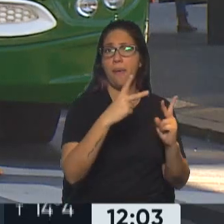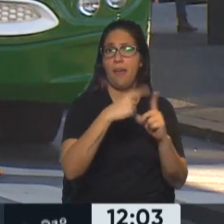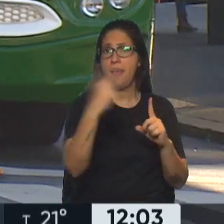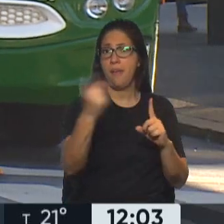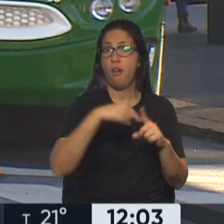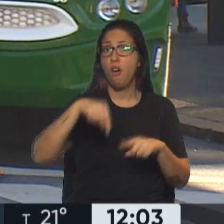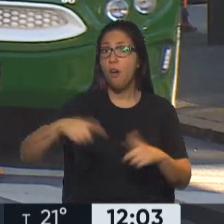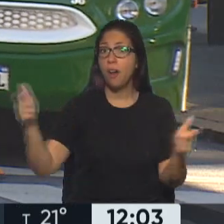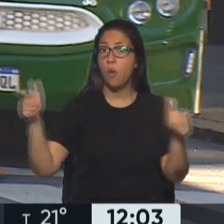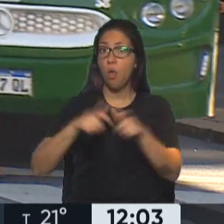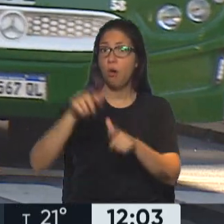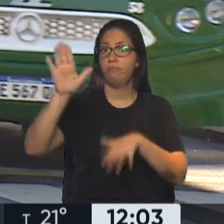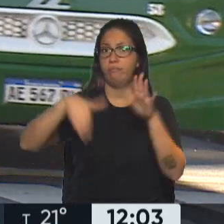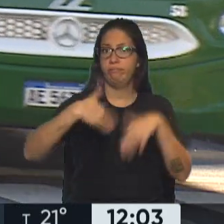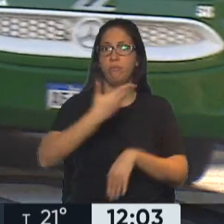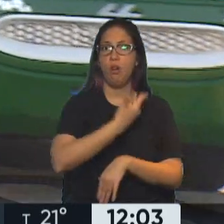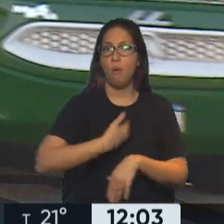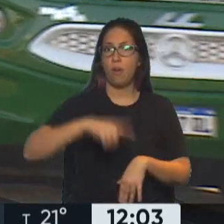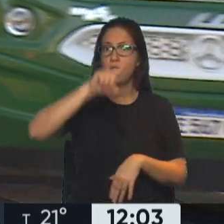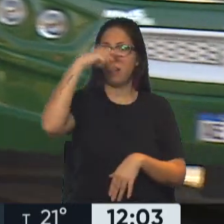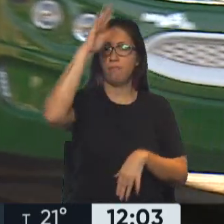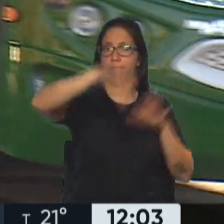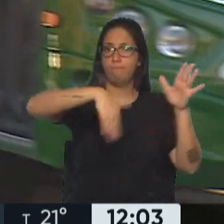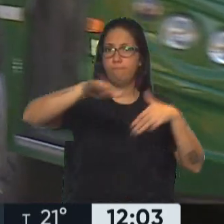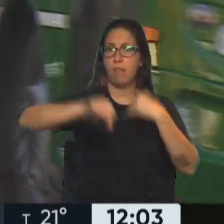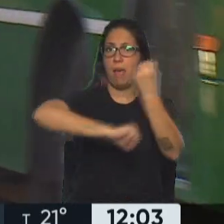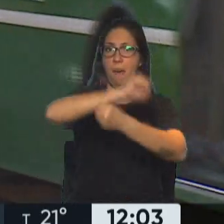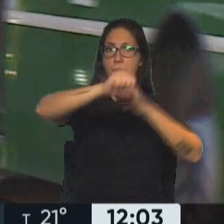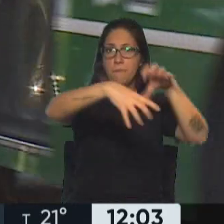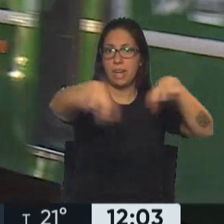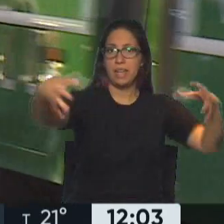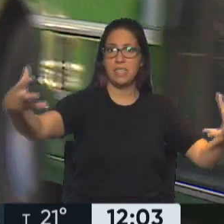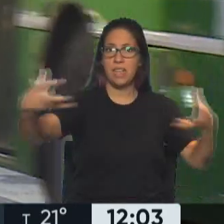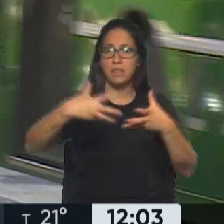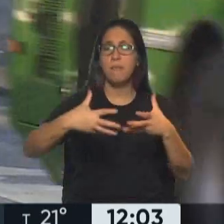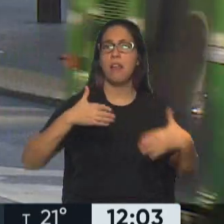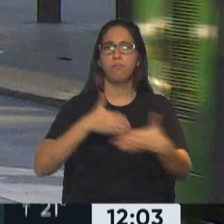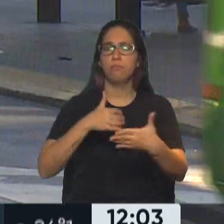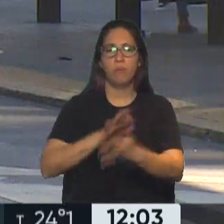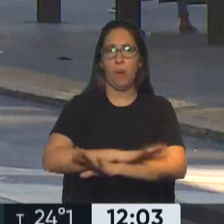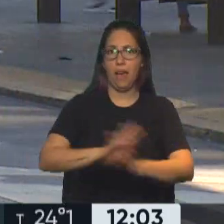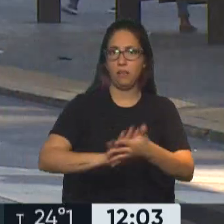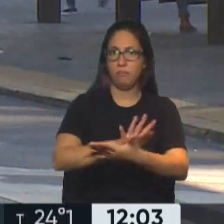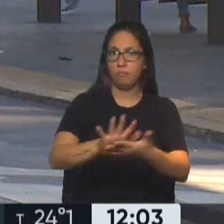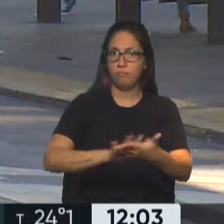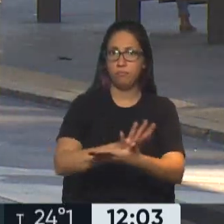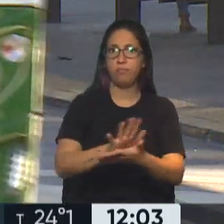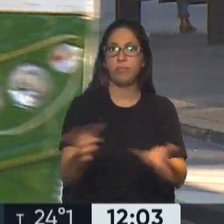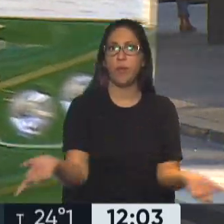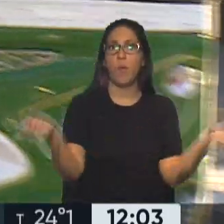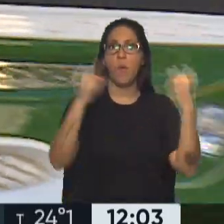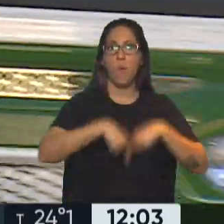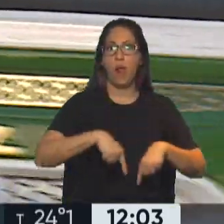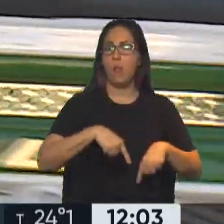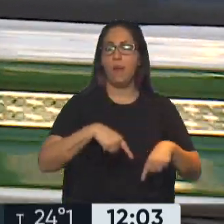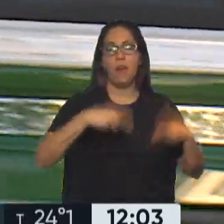reunión, convocó el Gobierno Nacional a las empresas de transporte para destrabar el conflicto y reanudar lo más